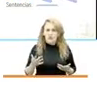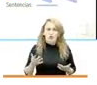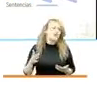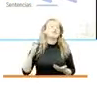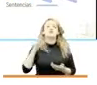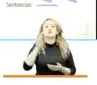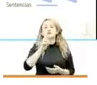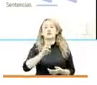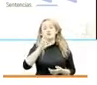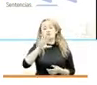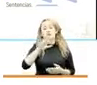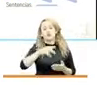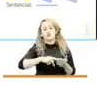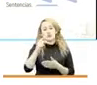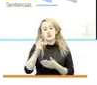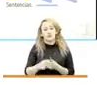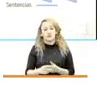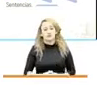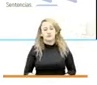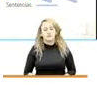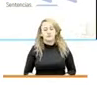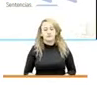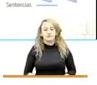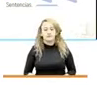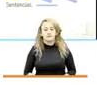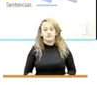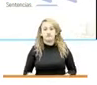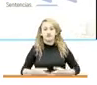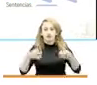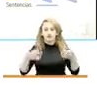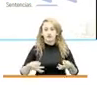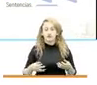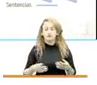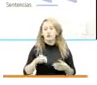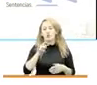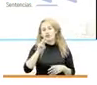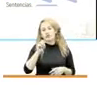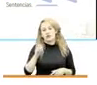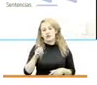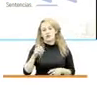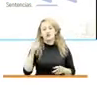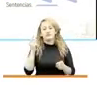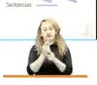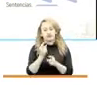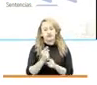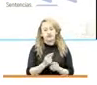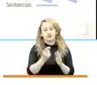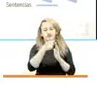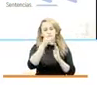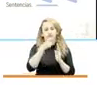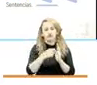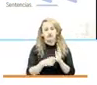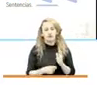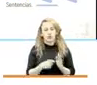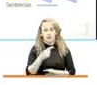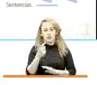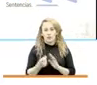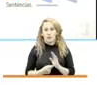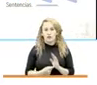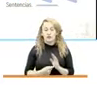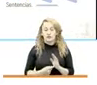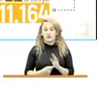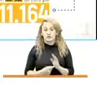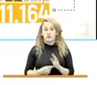proyectos, fueron radicados, de los cuales 80 cumplieron todos los requisitos y de esos